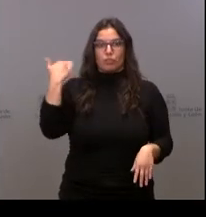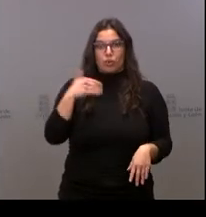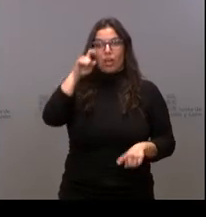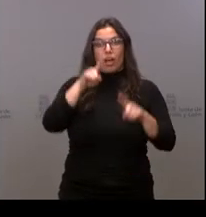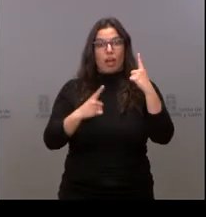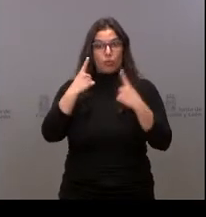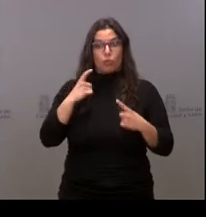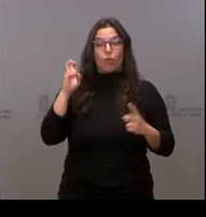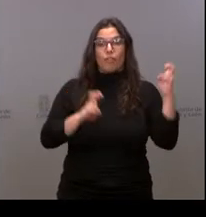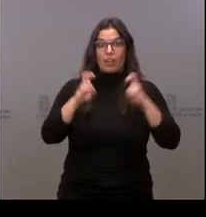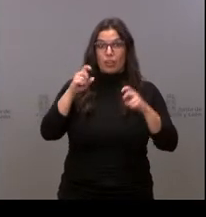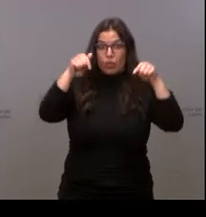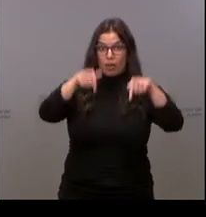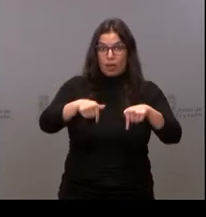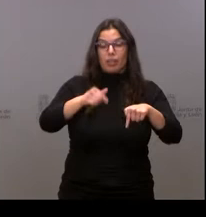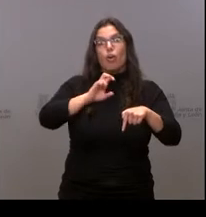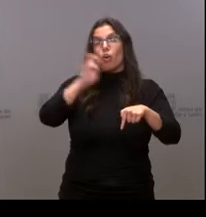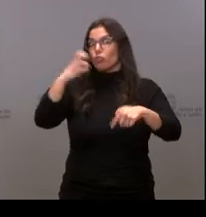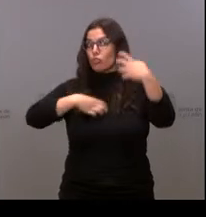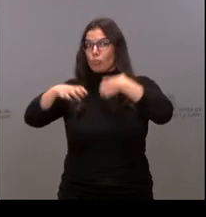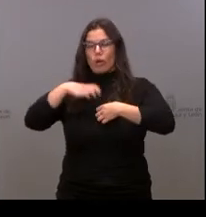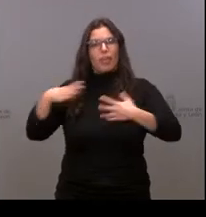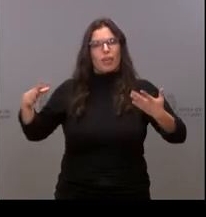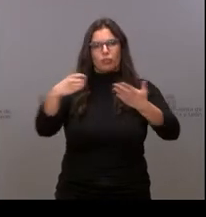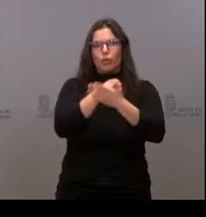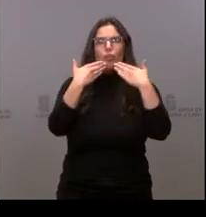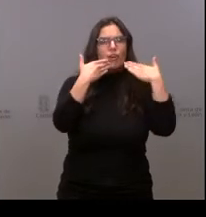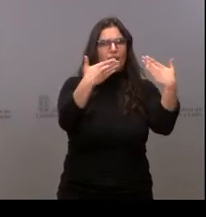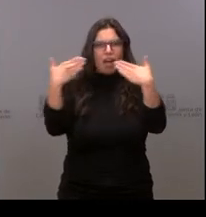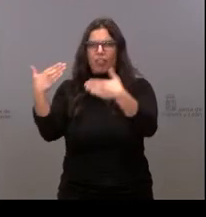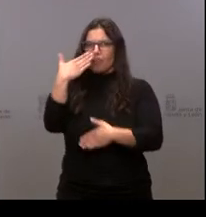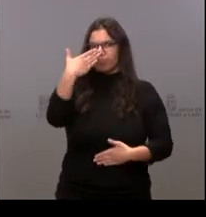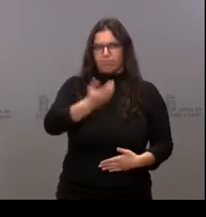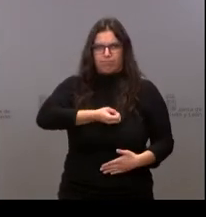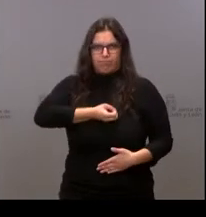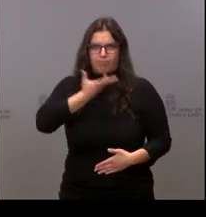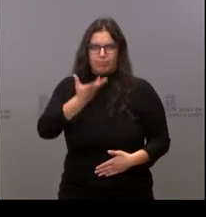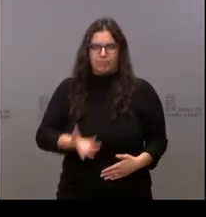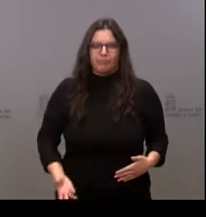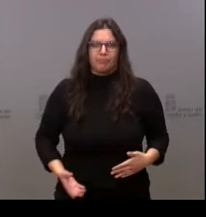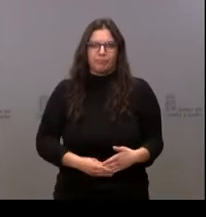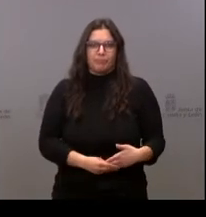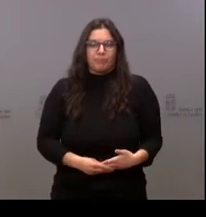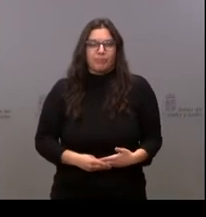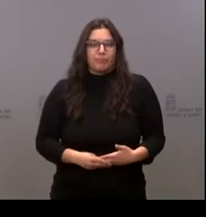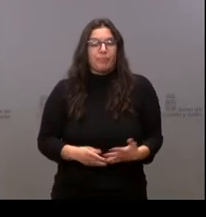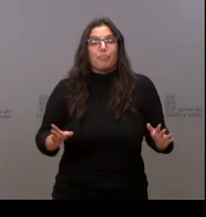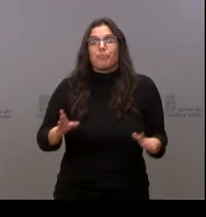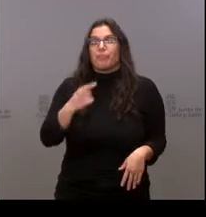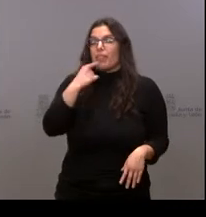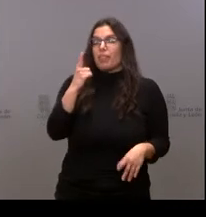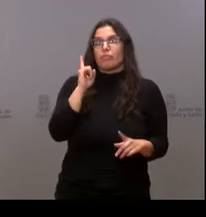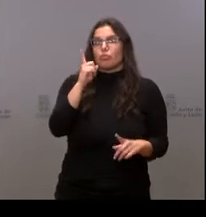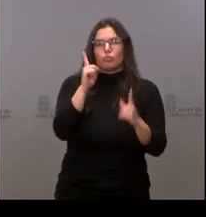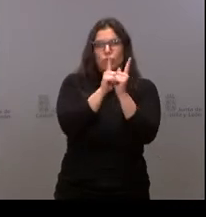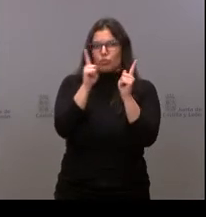aquellos que por otras circunstancias no habéis podido estar. Muchas gracias a todos de verdad de corazón. Y que solamente quiero decir unas palabras